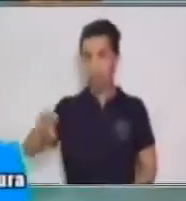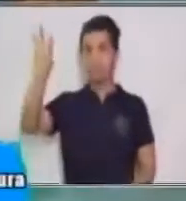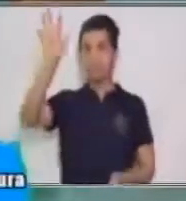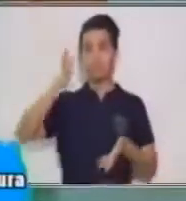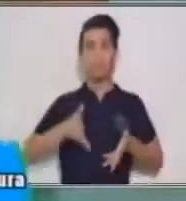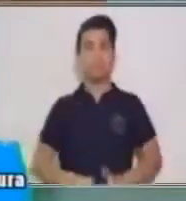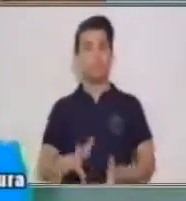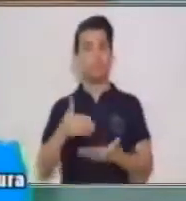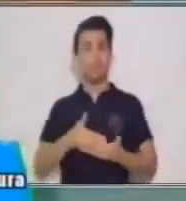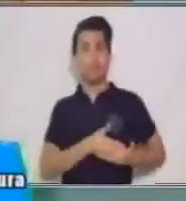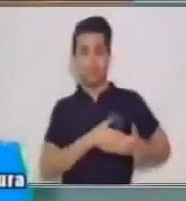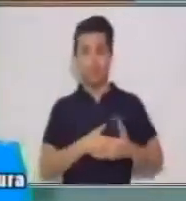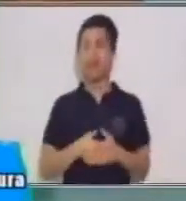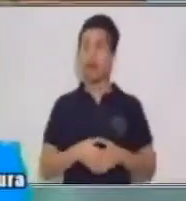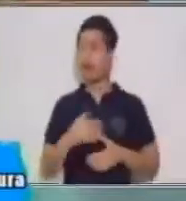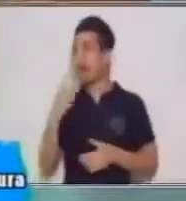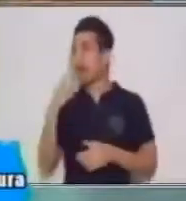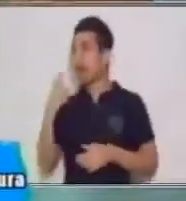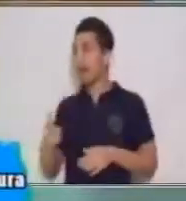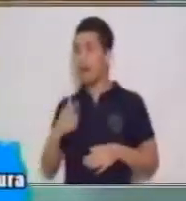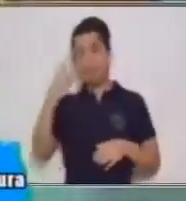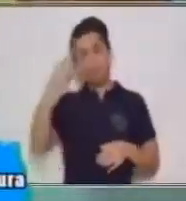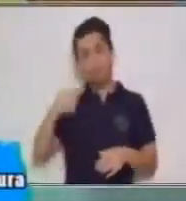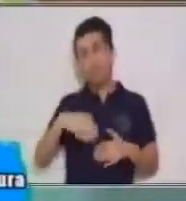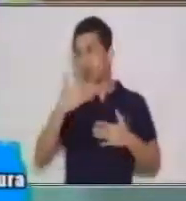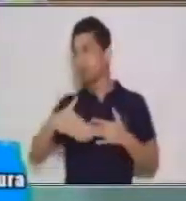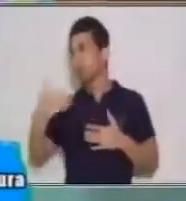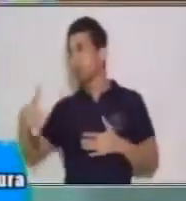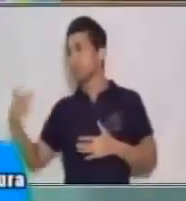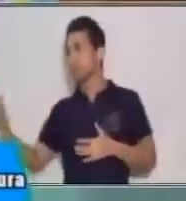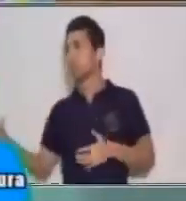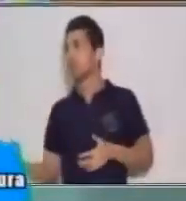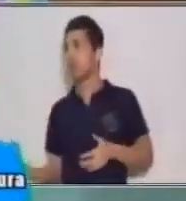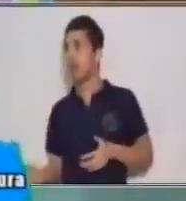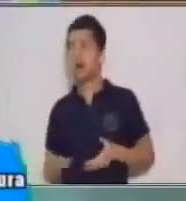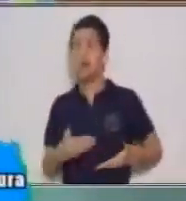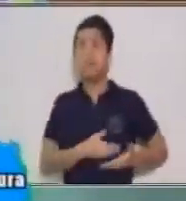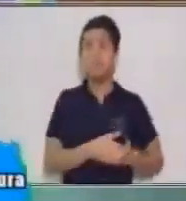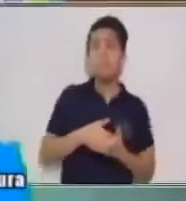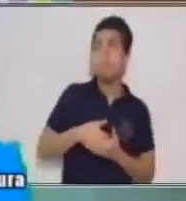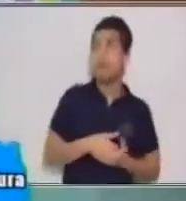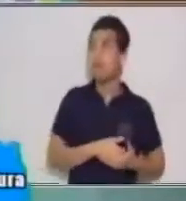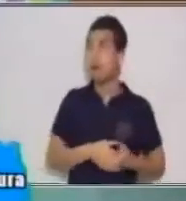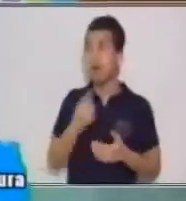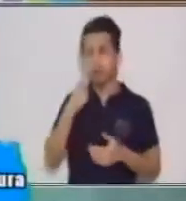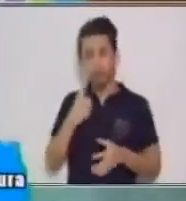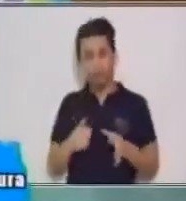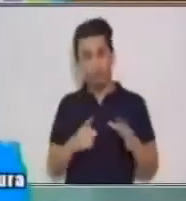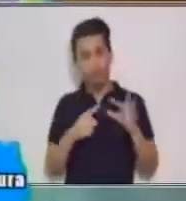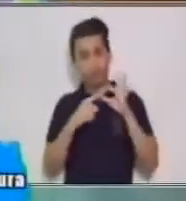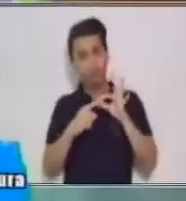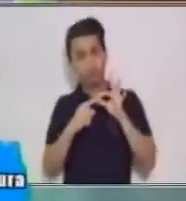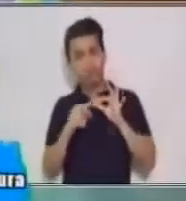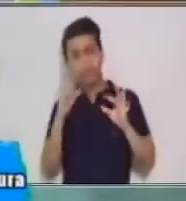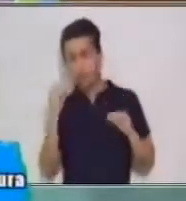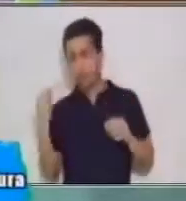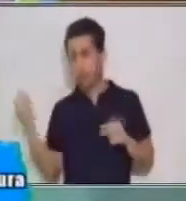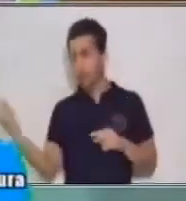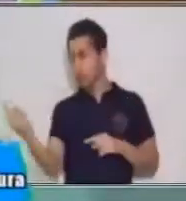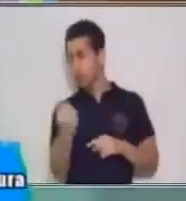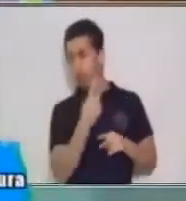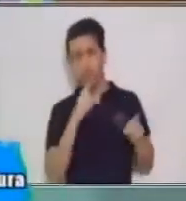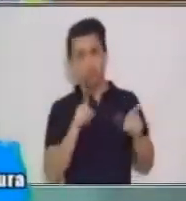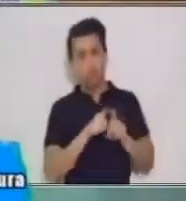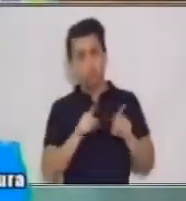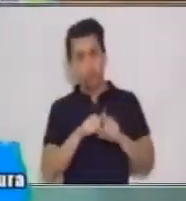Mientras se dieron cuenta y pasaban los días, el pequeño elefante era especial. No era como los demás